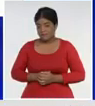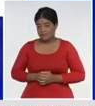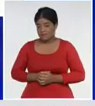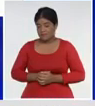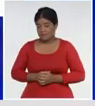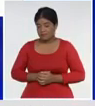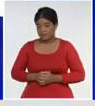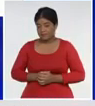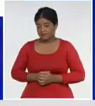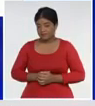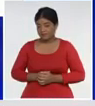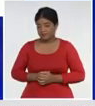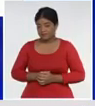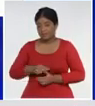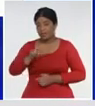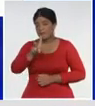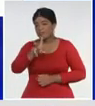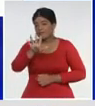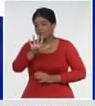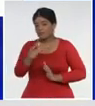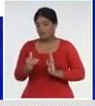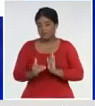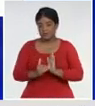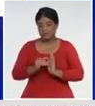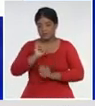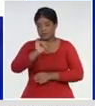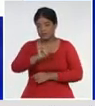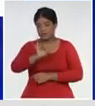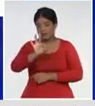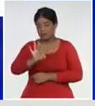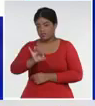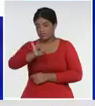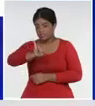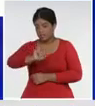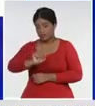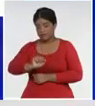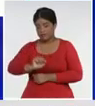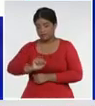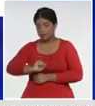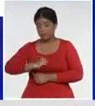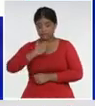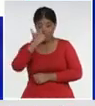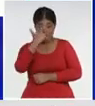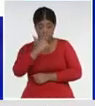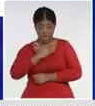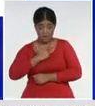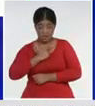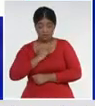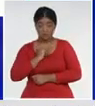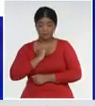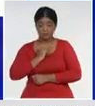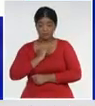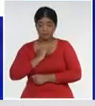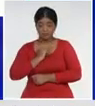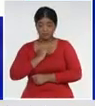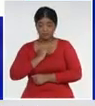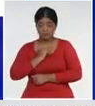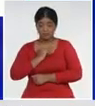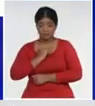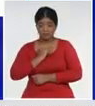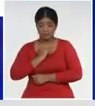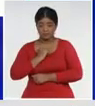25,686, y en abril, todavía, un número elevado,